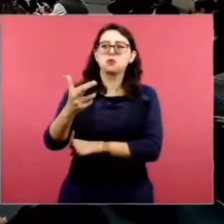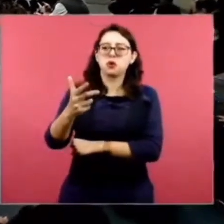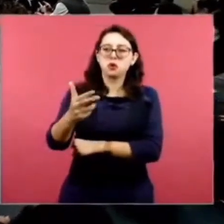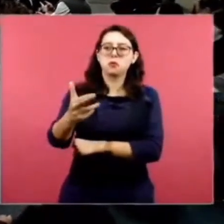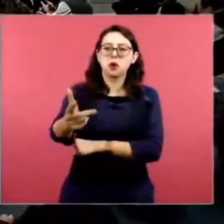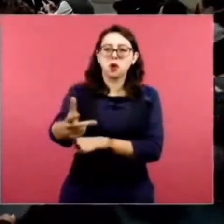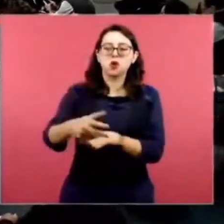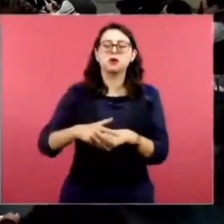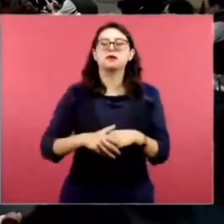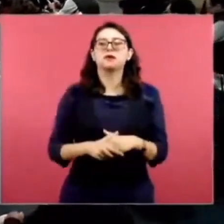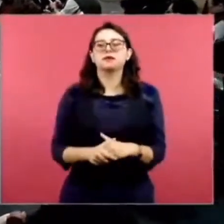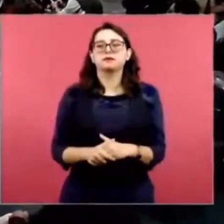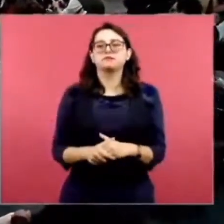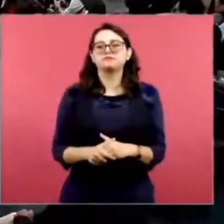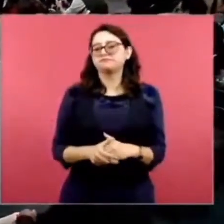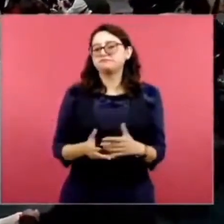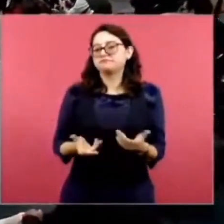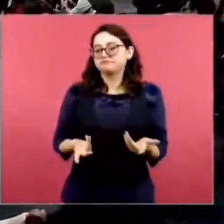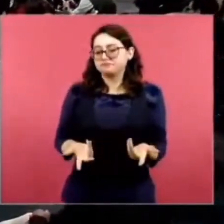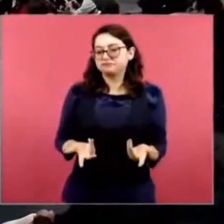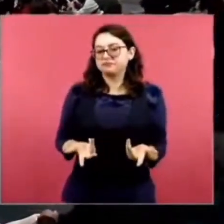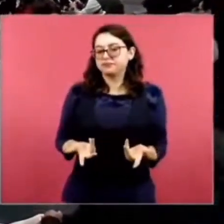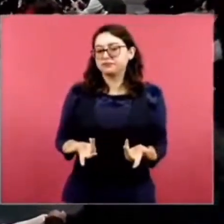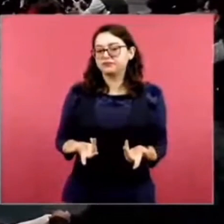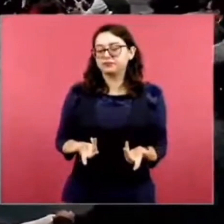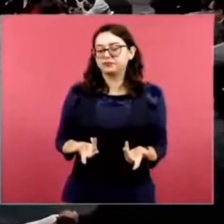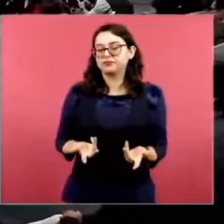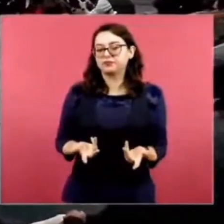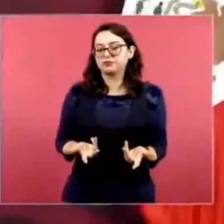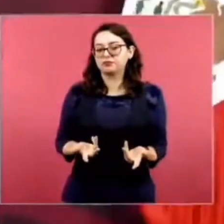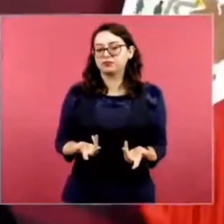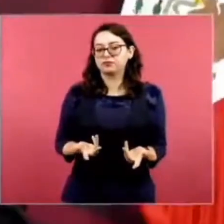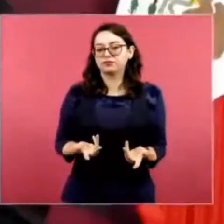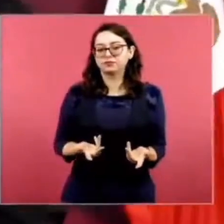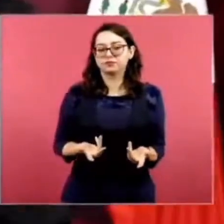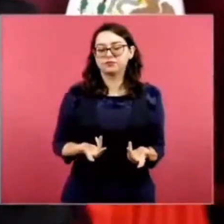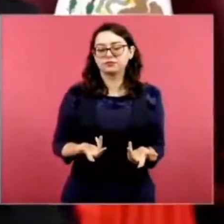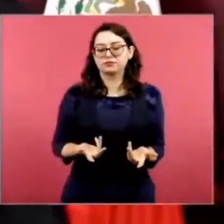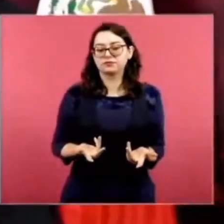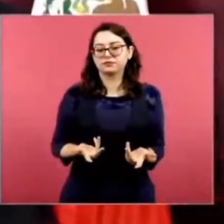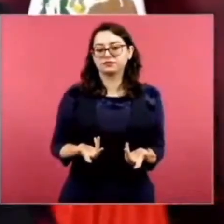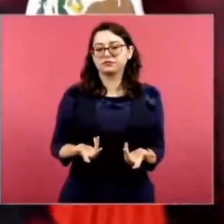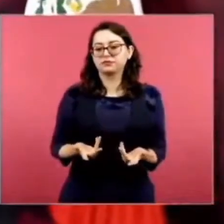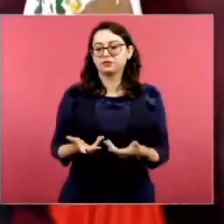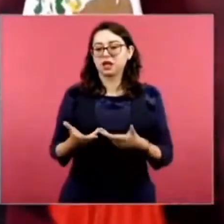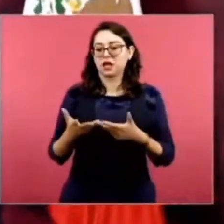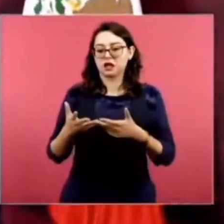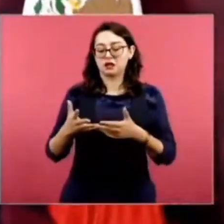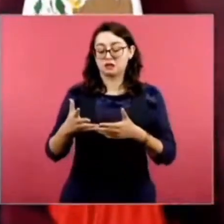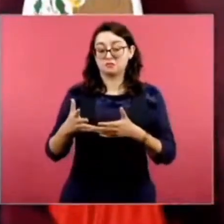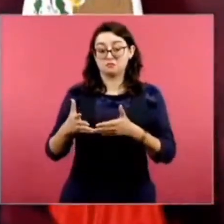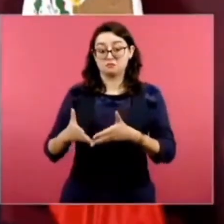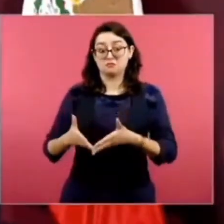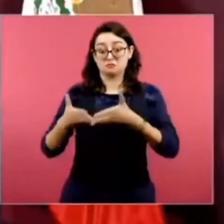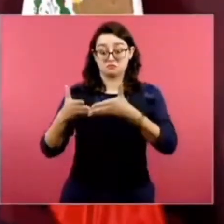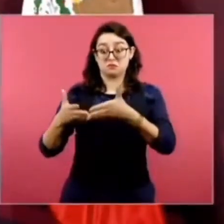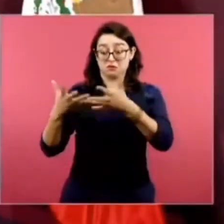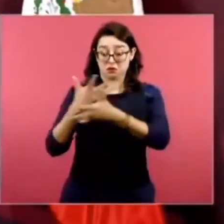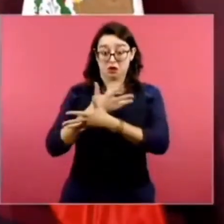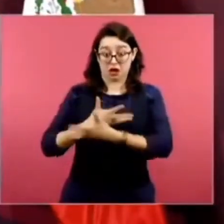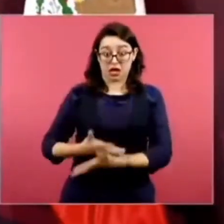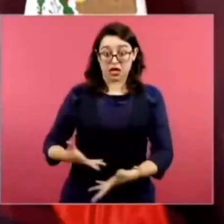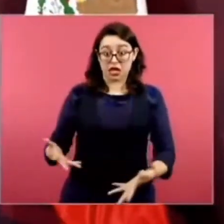ya canales para barcos de mucho calado,